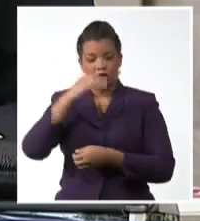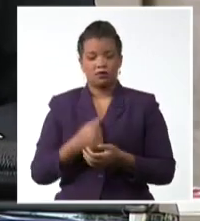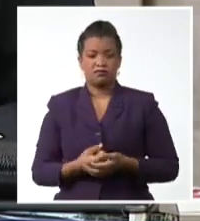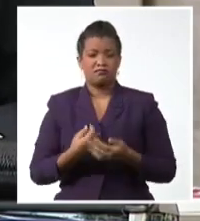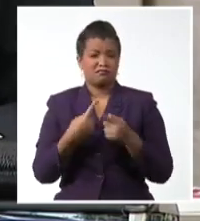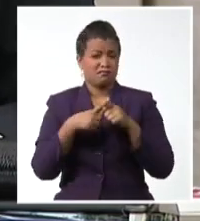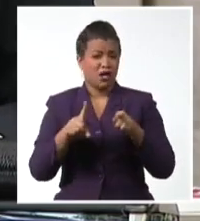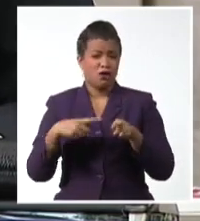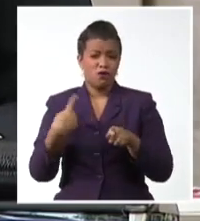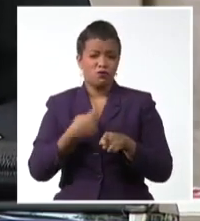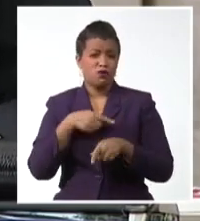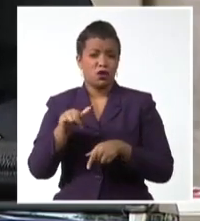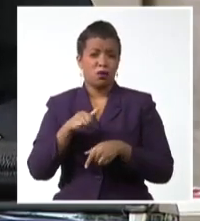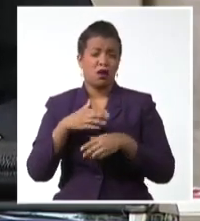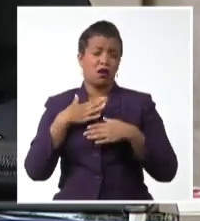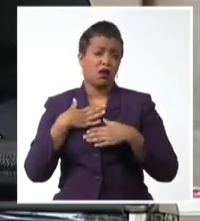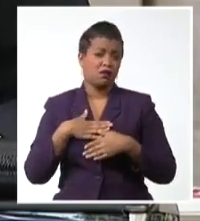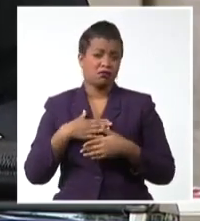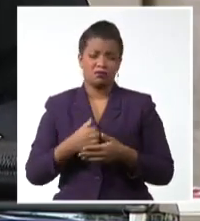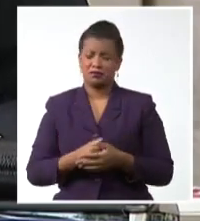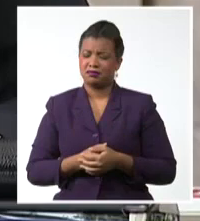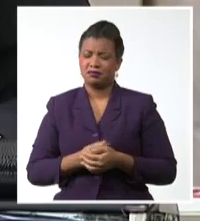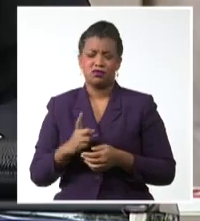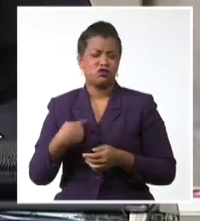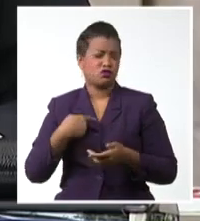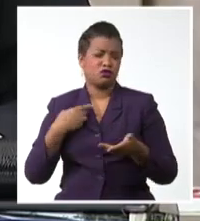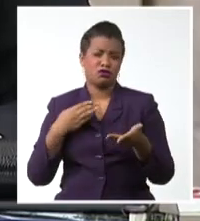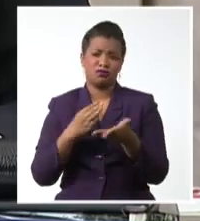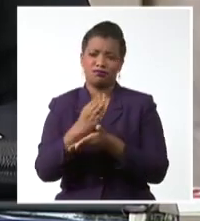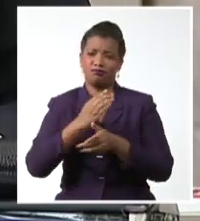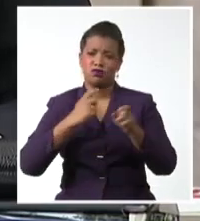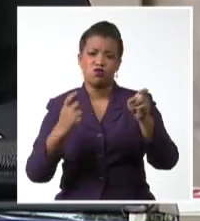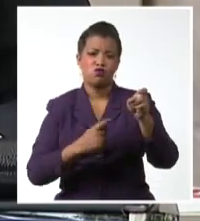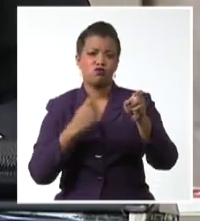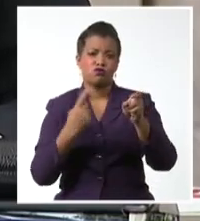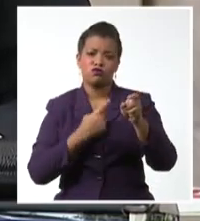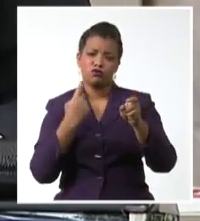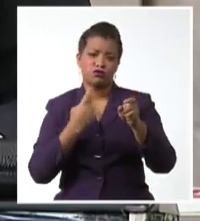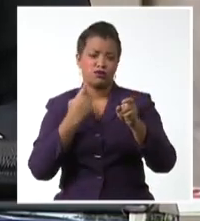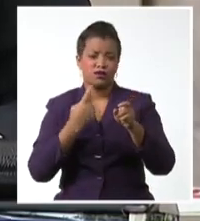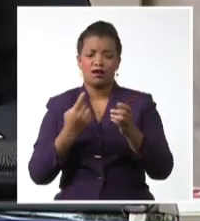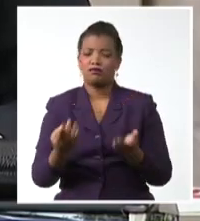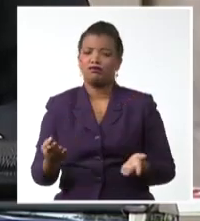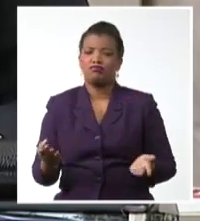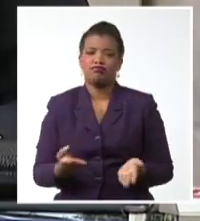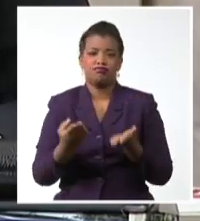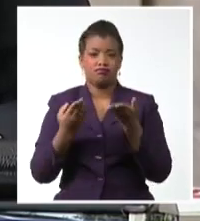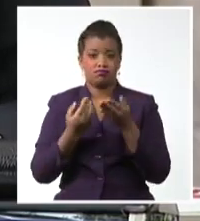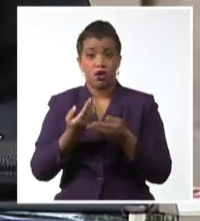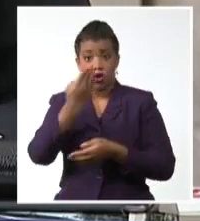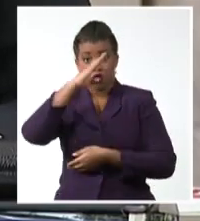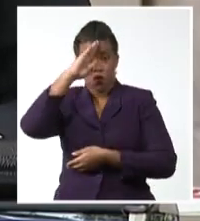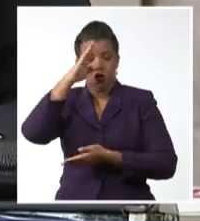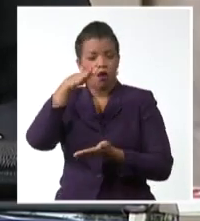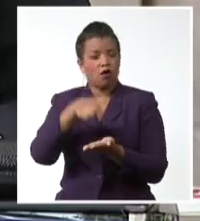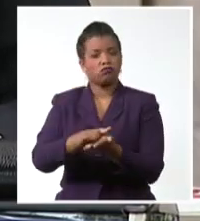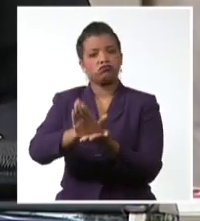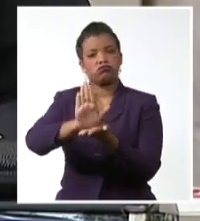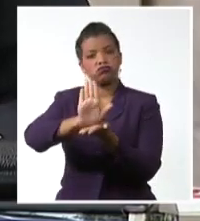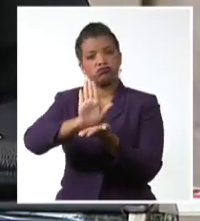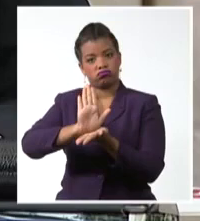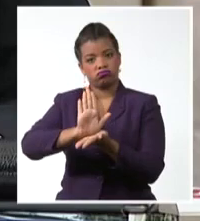alejará ni un milímetro de nuestros programas de desarrollo Cuba persiste en su compromiso con la